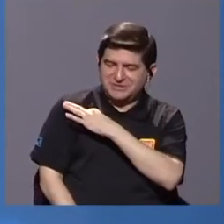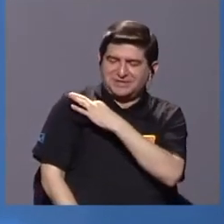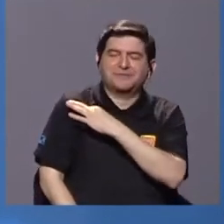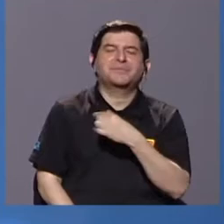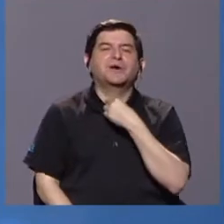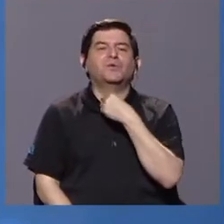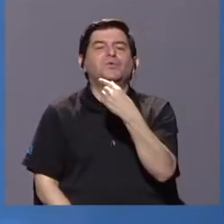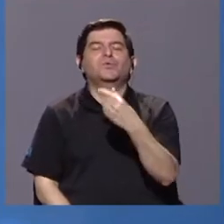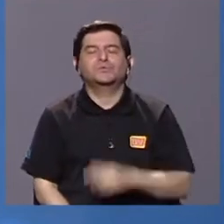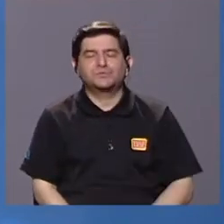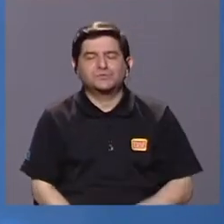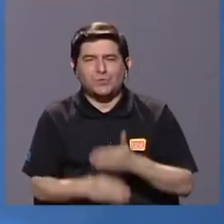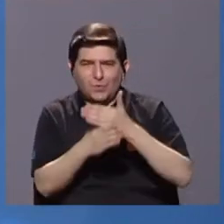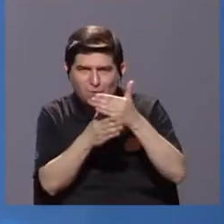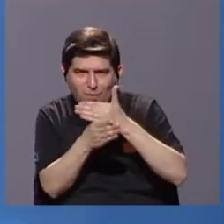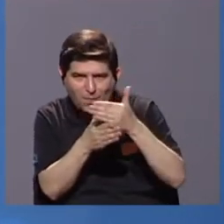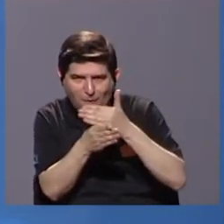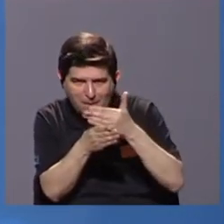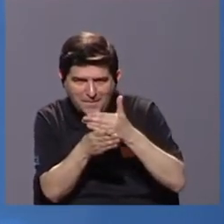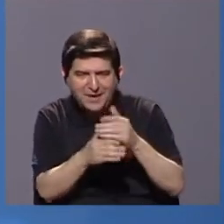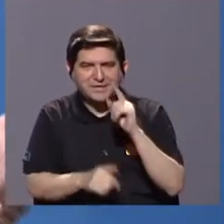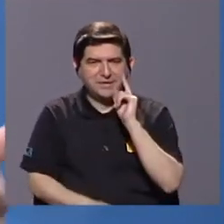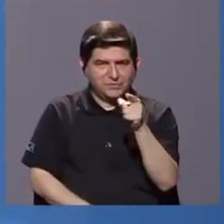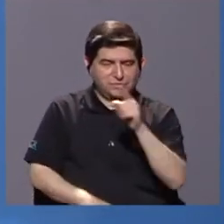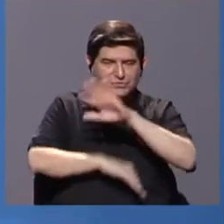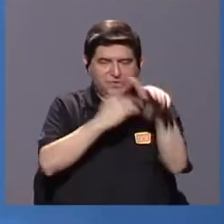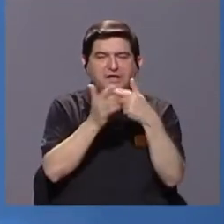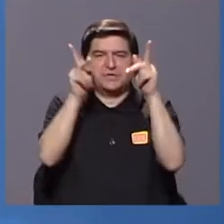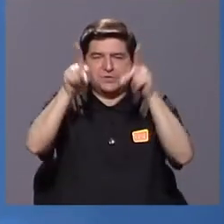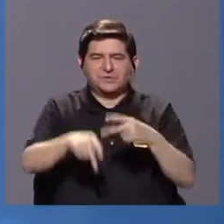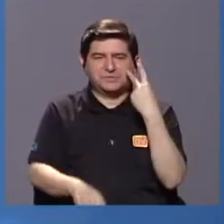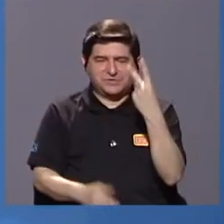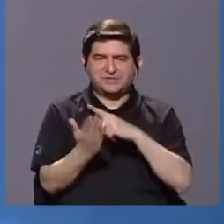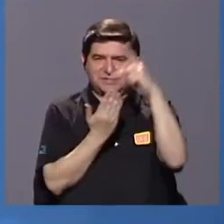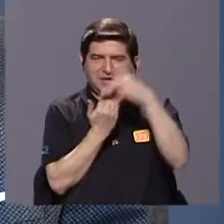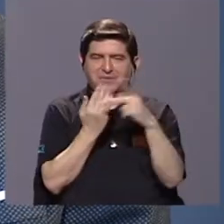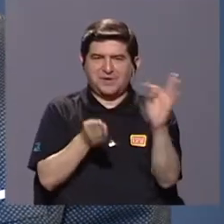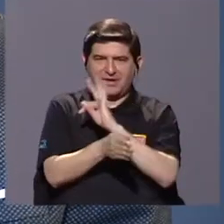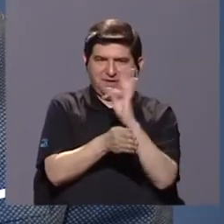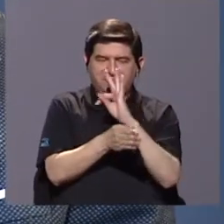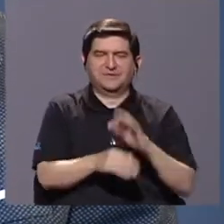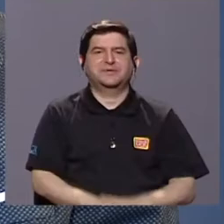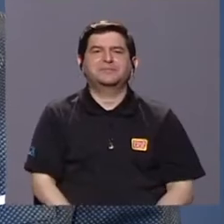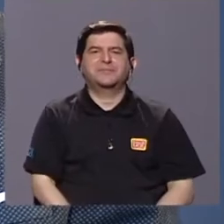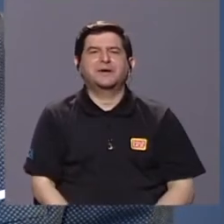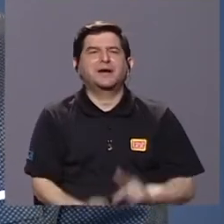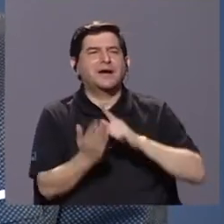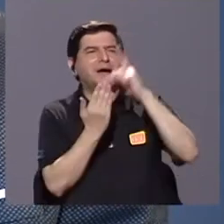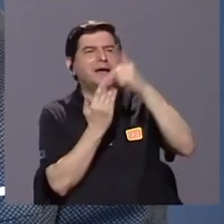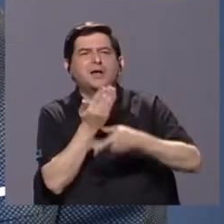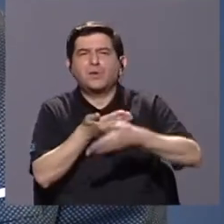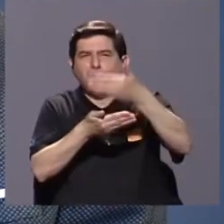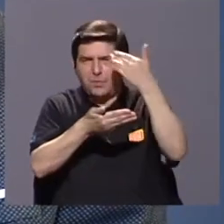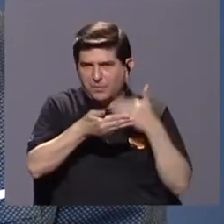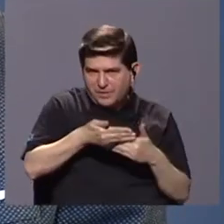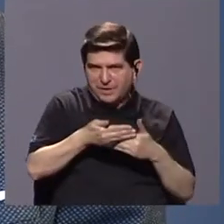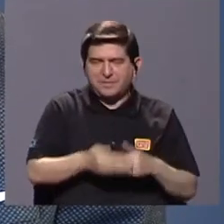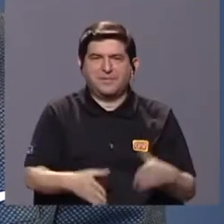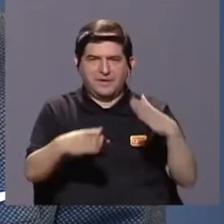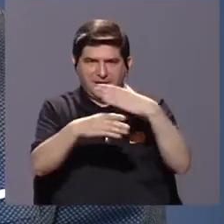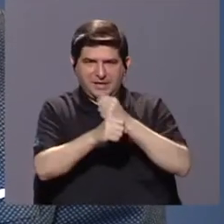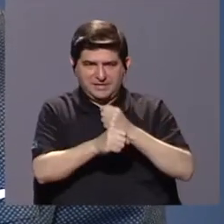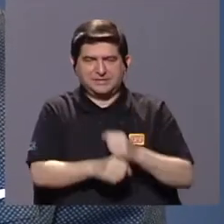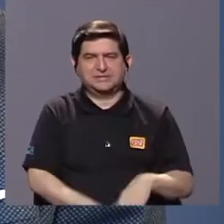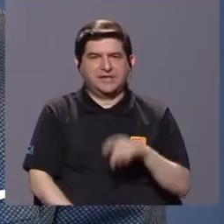gusto para mí compartir con vos y con todos los televidentes. Muy amable. En un programa anterior que habíamos hecho